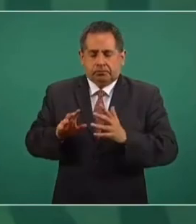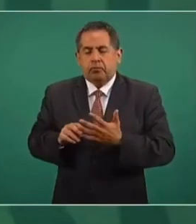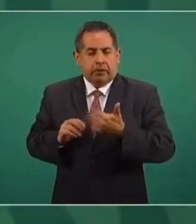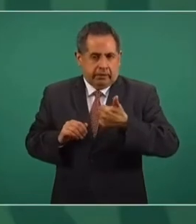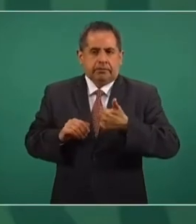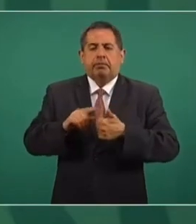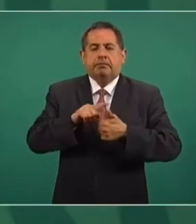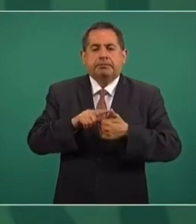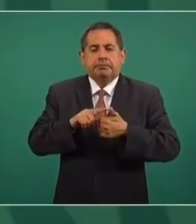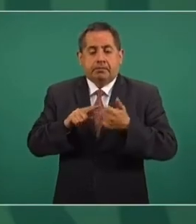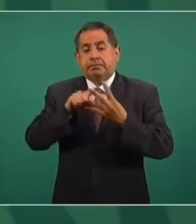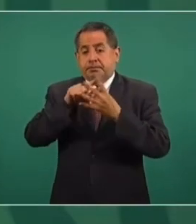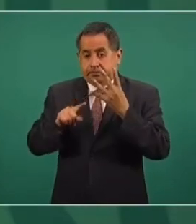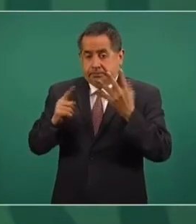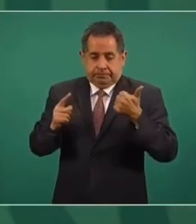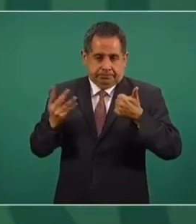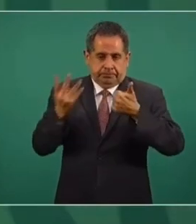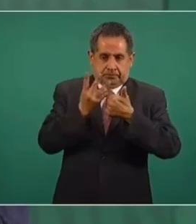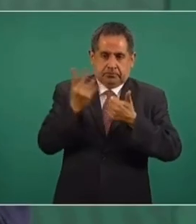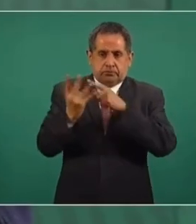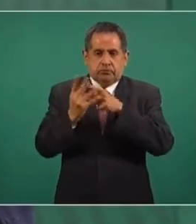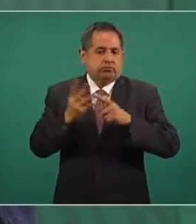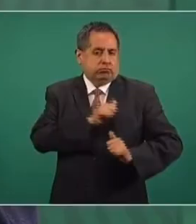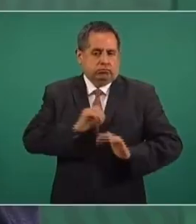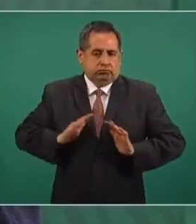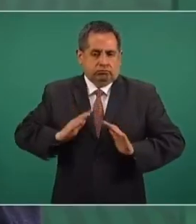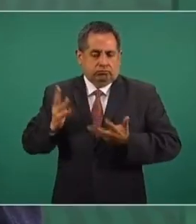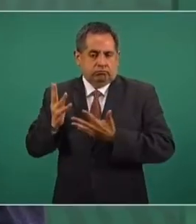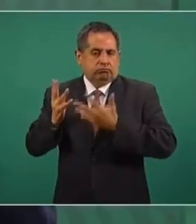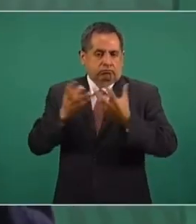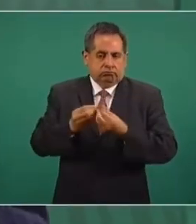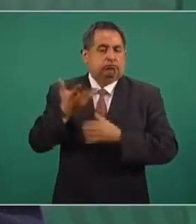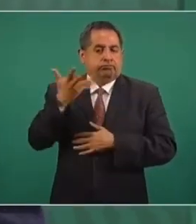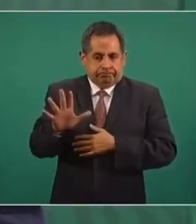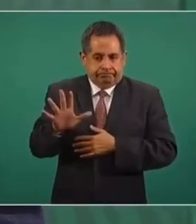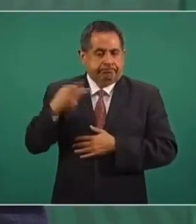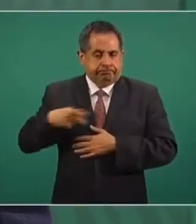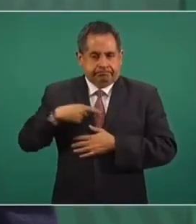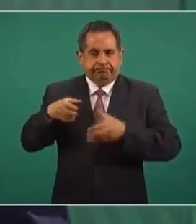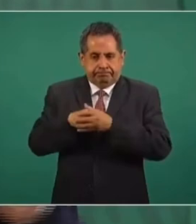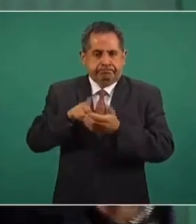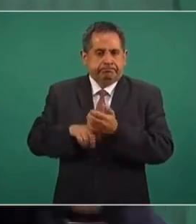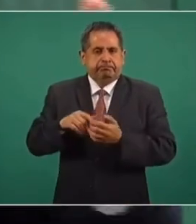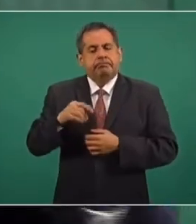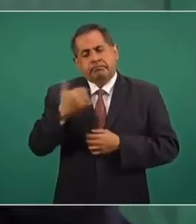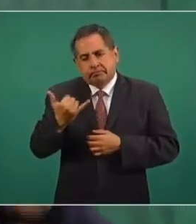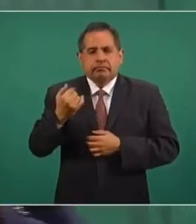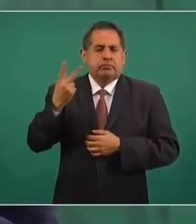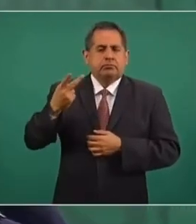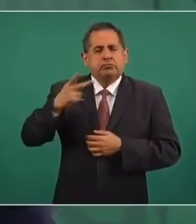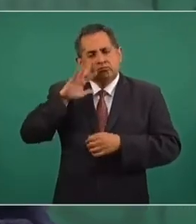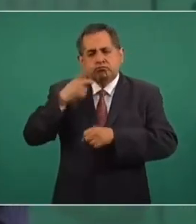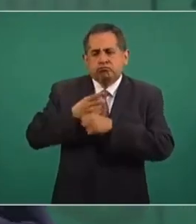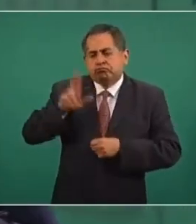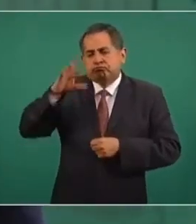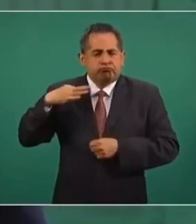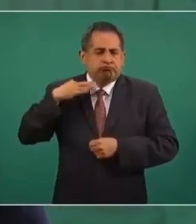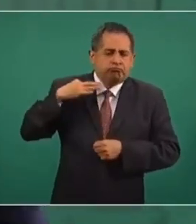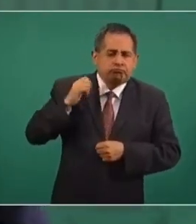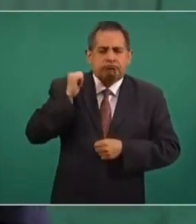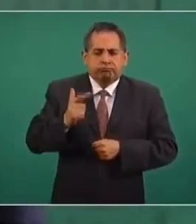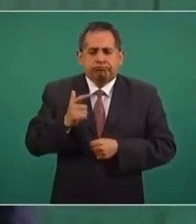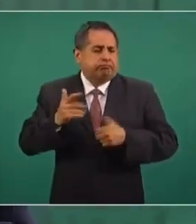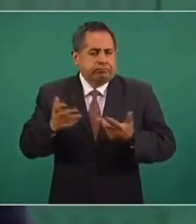médico, más 4 elementos de las Fuerzas Armadas. Entonces, por eso son 10. Y 2 voluntarios, porque hay